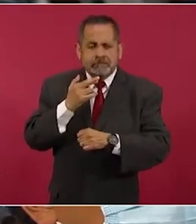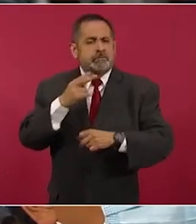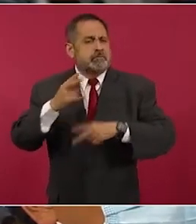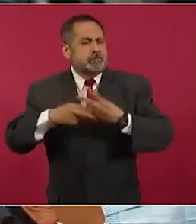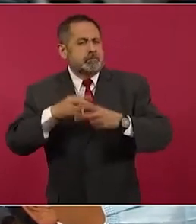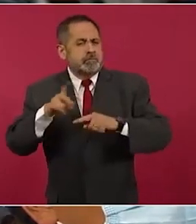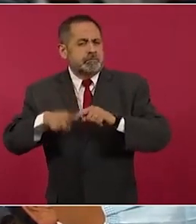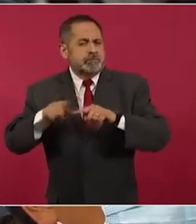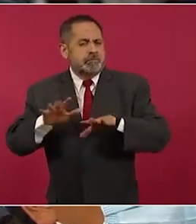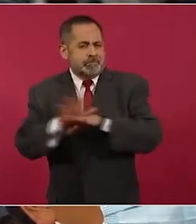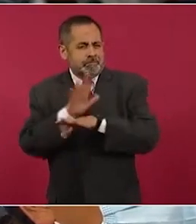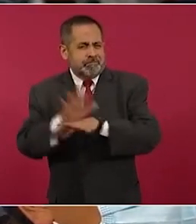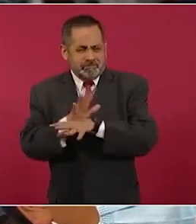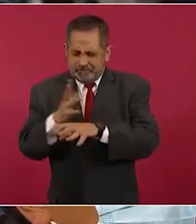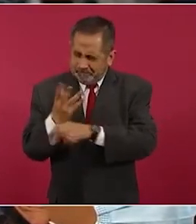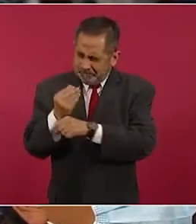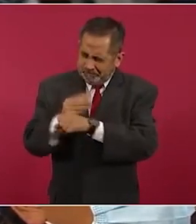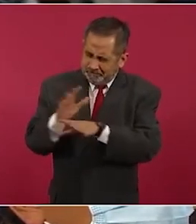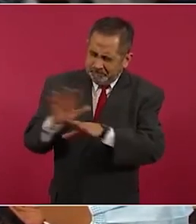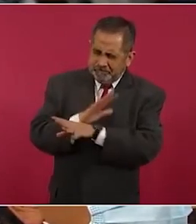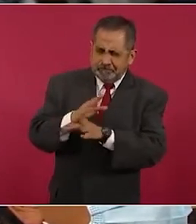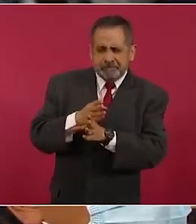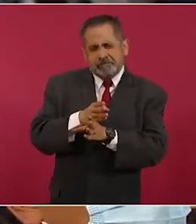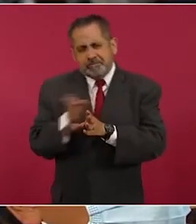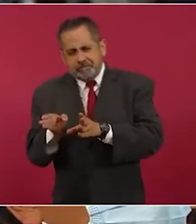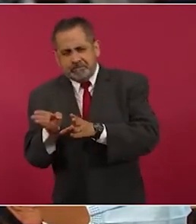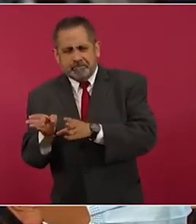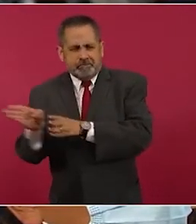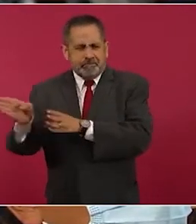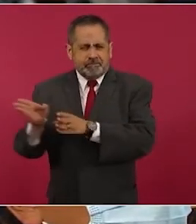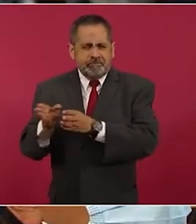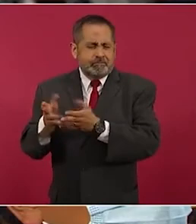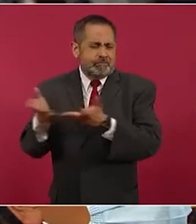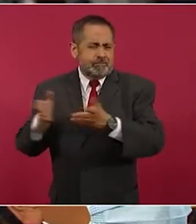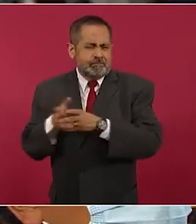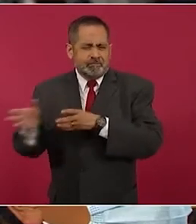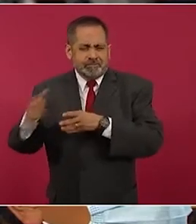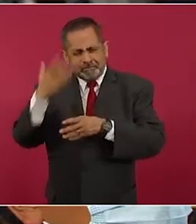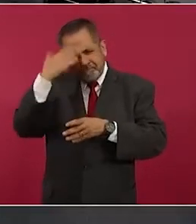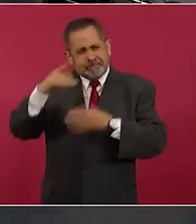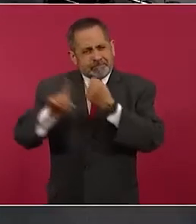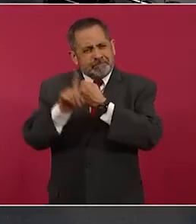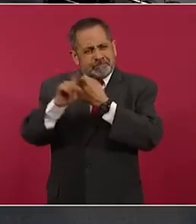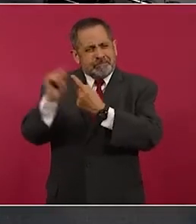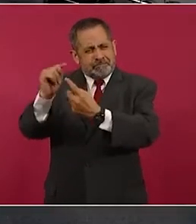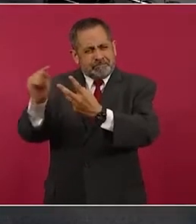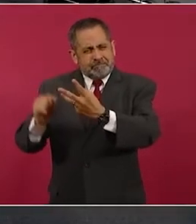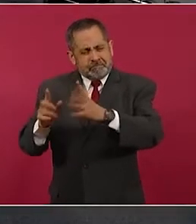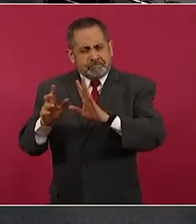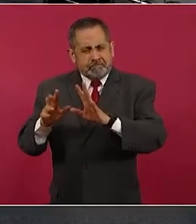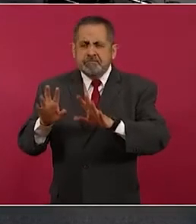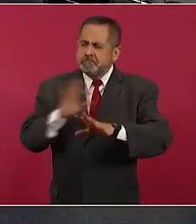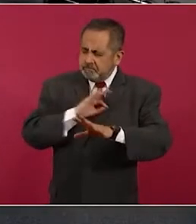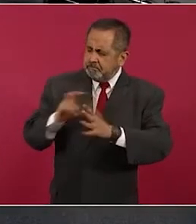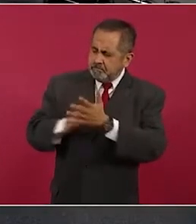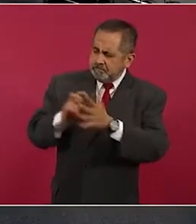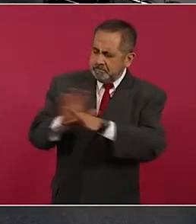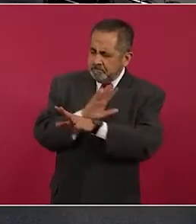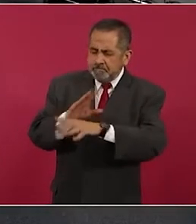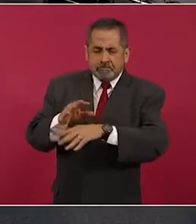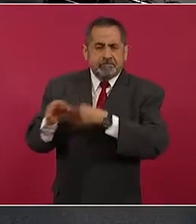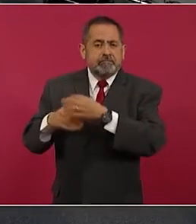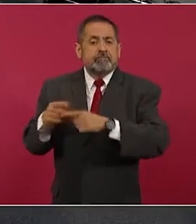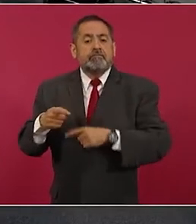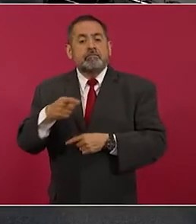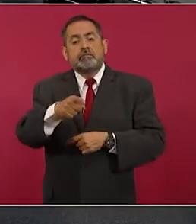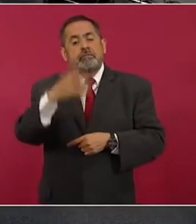amparos, problemas incluso territoriales con los ejidatarios, en fin, pero también está esta parte de la campaña